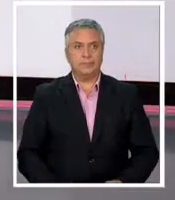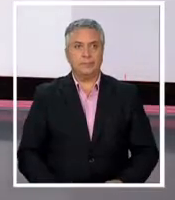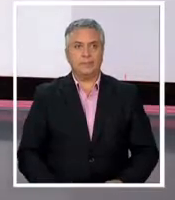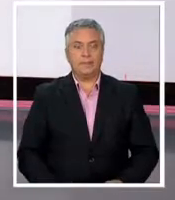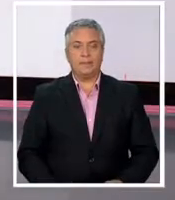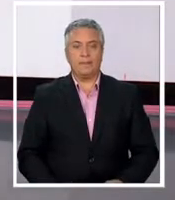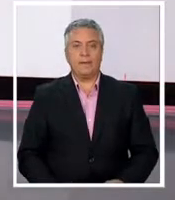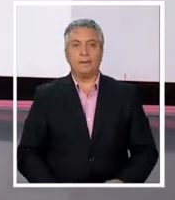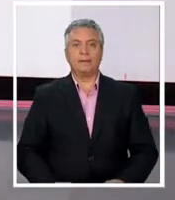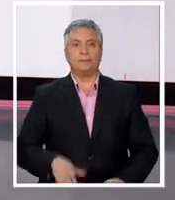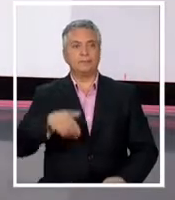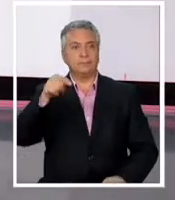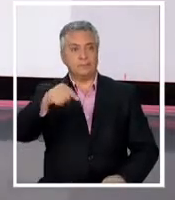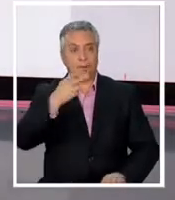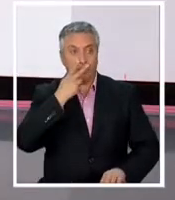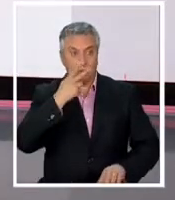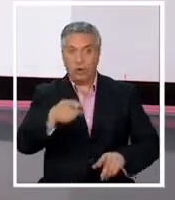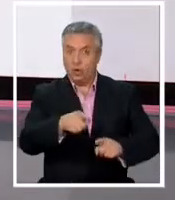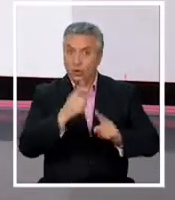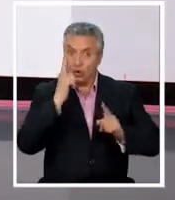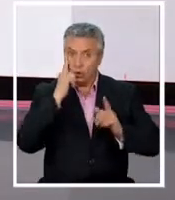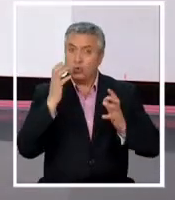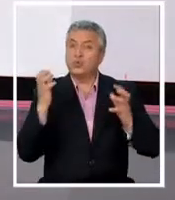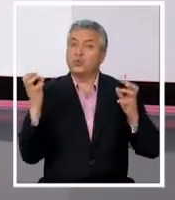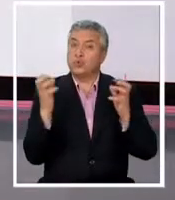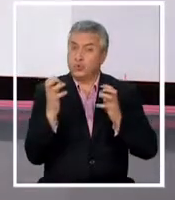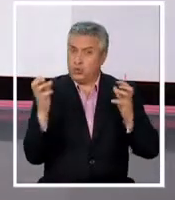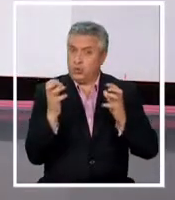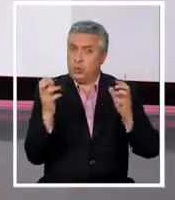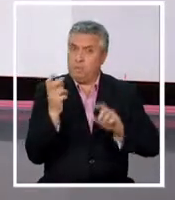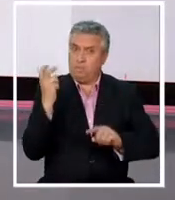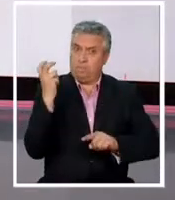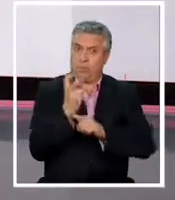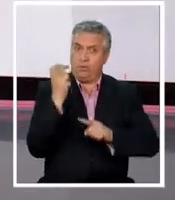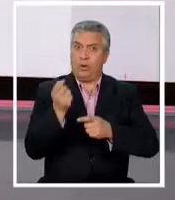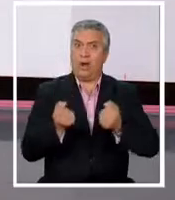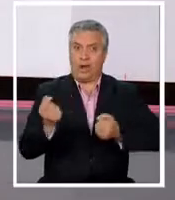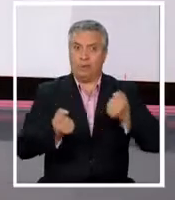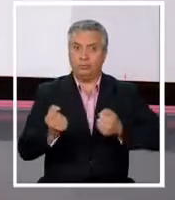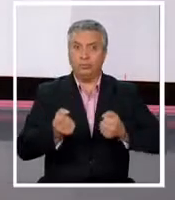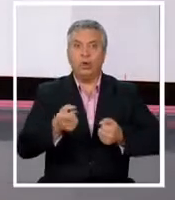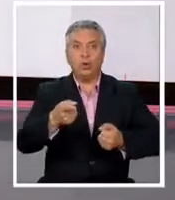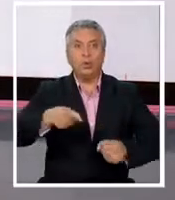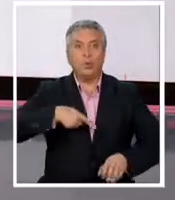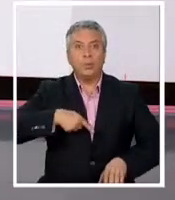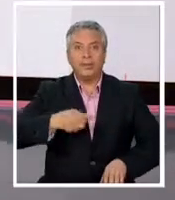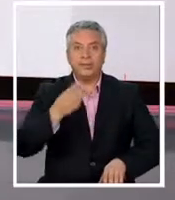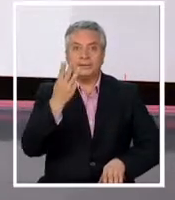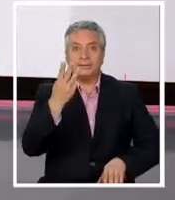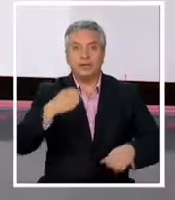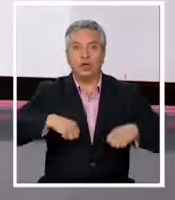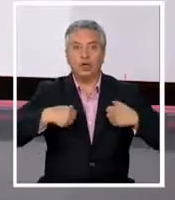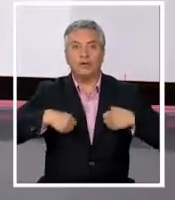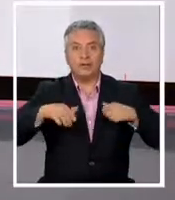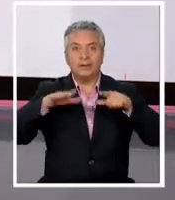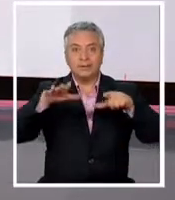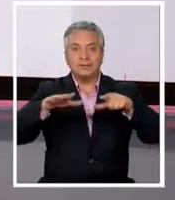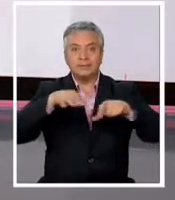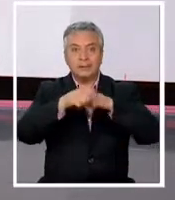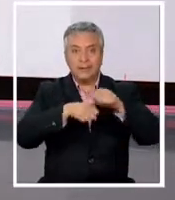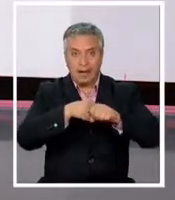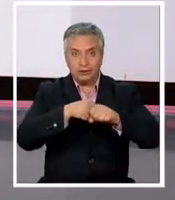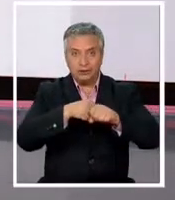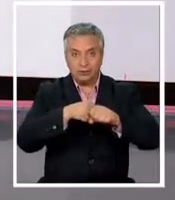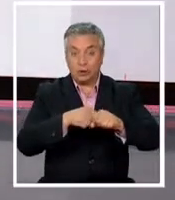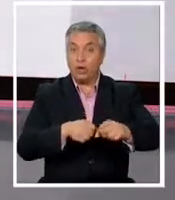Bueno, vamos a ver imágenes de un violento robó de un vehículo que fue protagonizado por tres adolescentes de 17 años acompañados de un niño de 13.